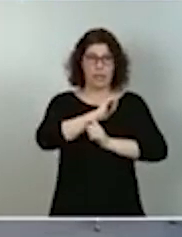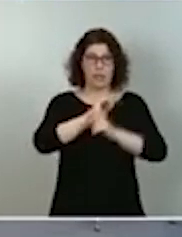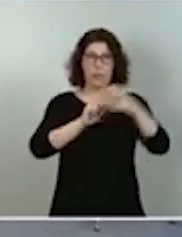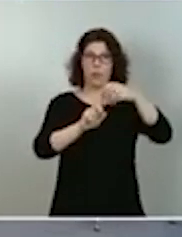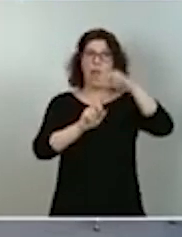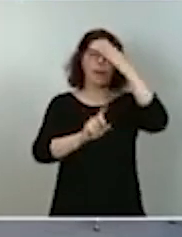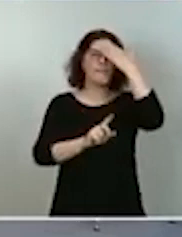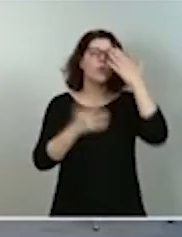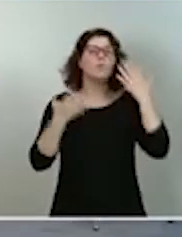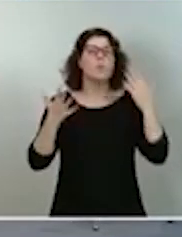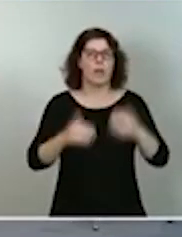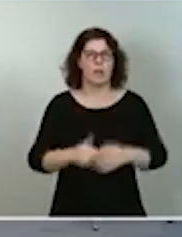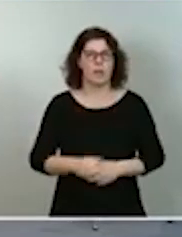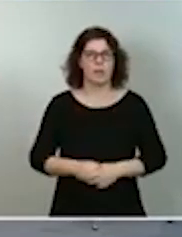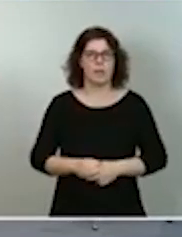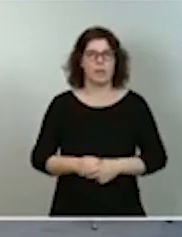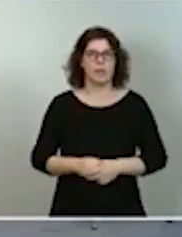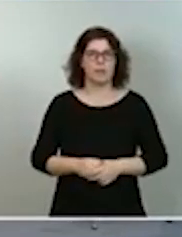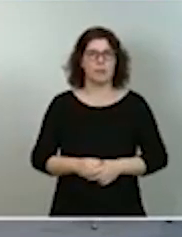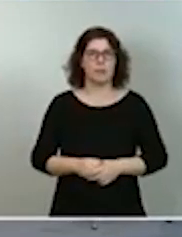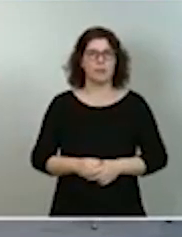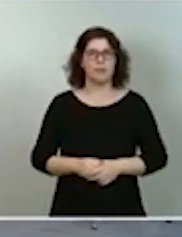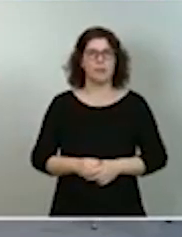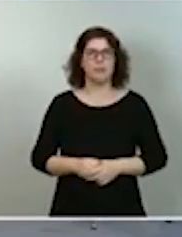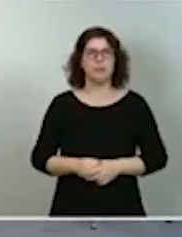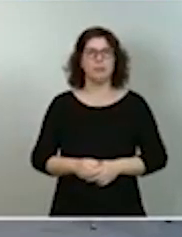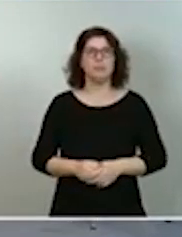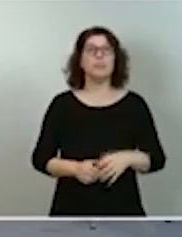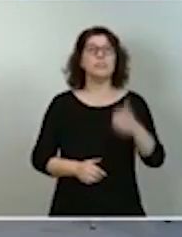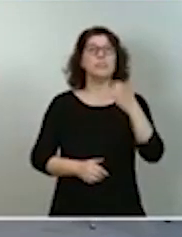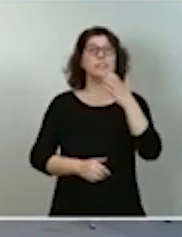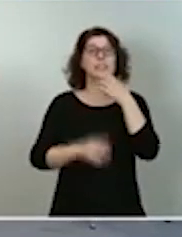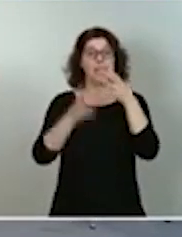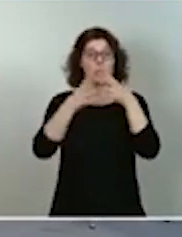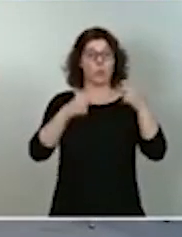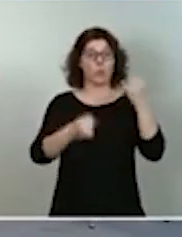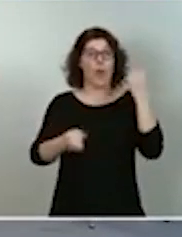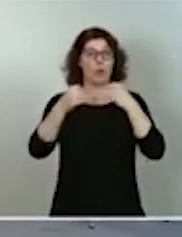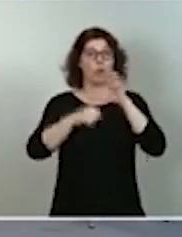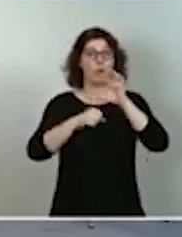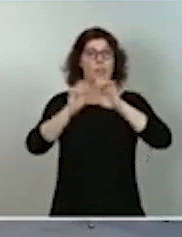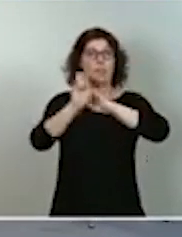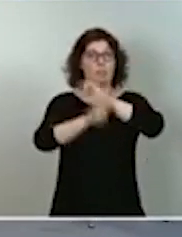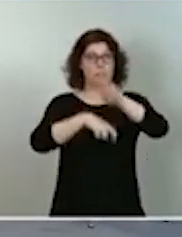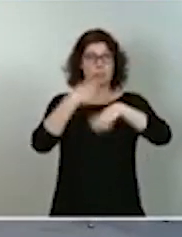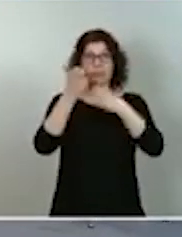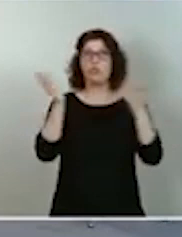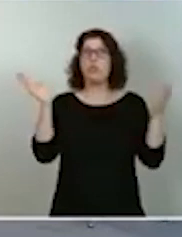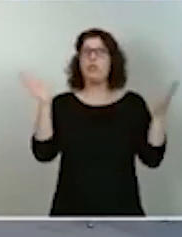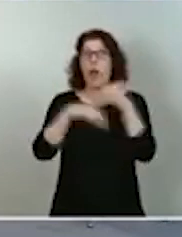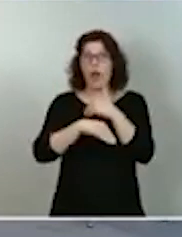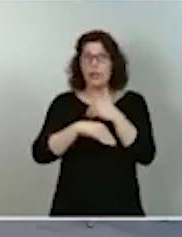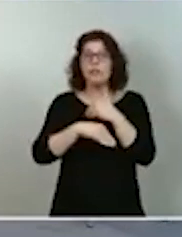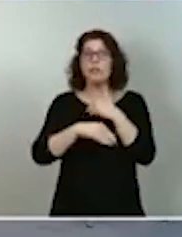que si no hay una transformación de la estructura económica de nuestro país, los objetivos de desarrollo sostenible, la Agenda 2030